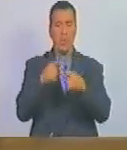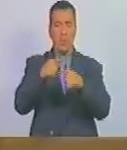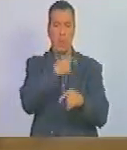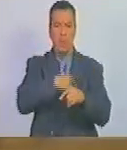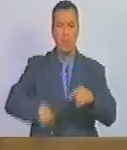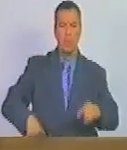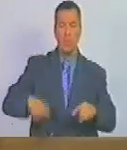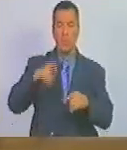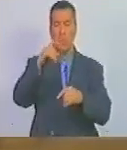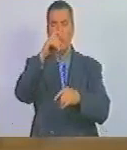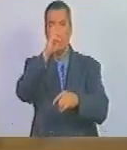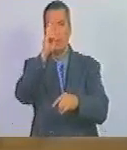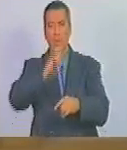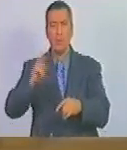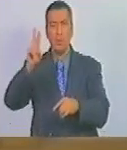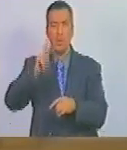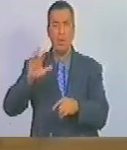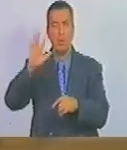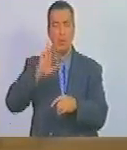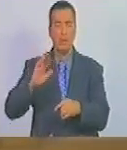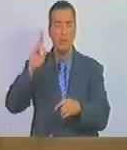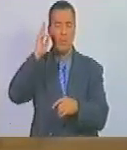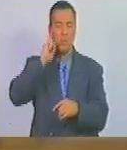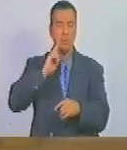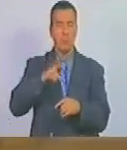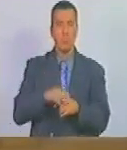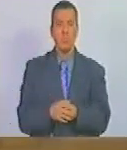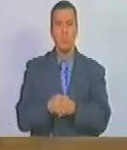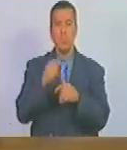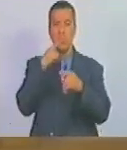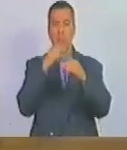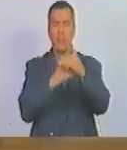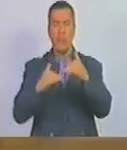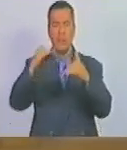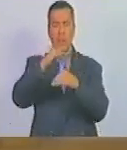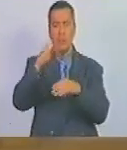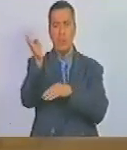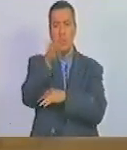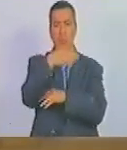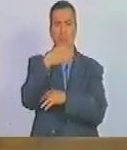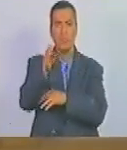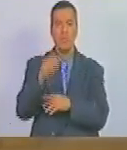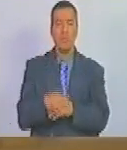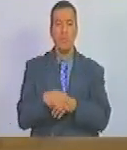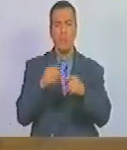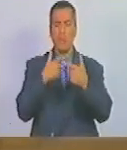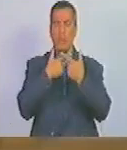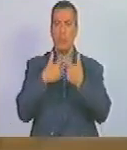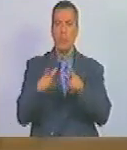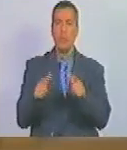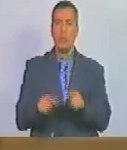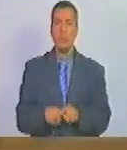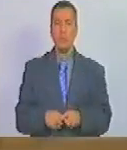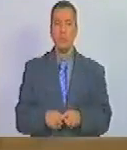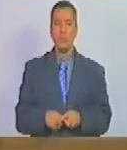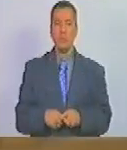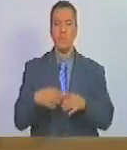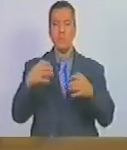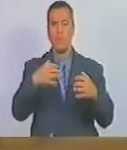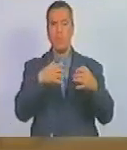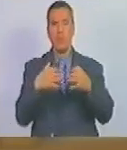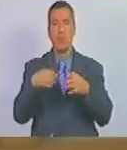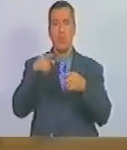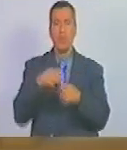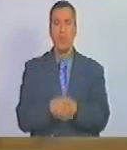presidente de la República Bolivariana de Venezuela ha levantado la bandera de libertad de lucha